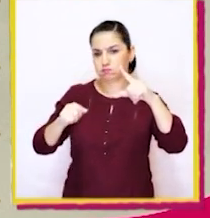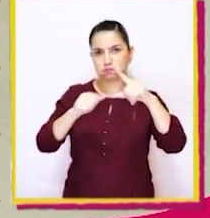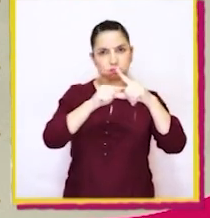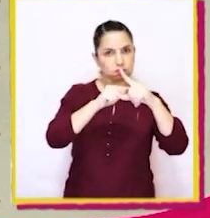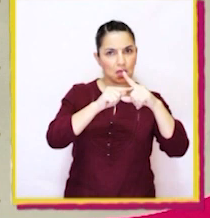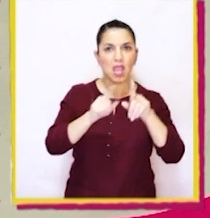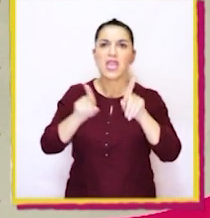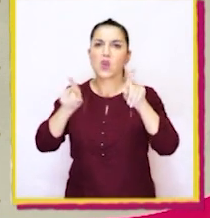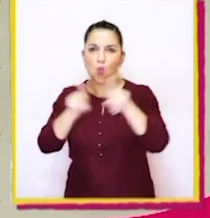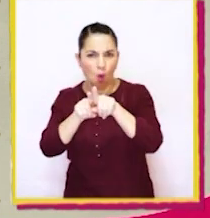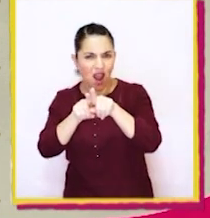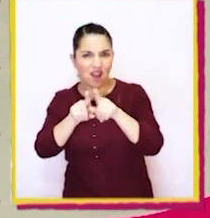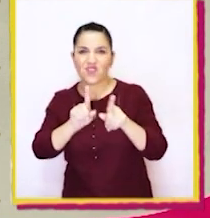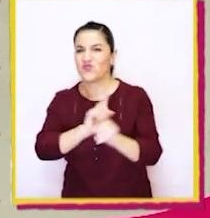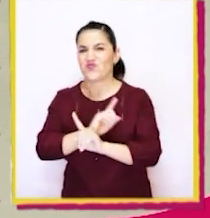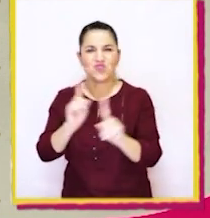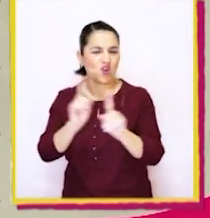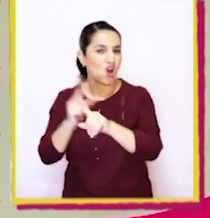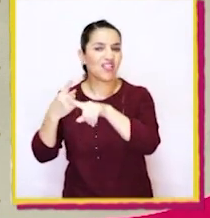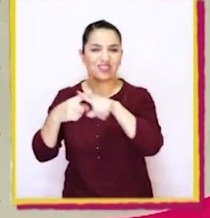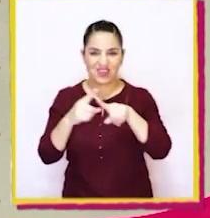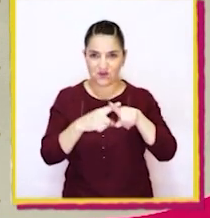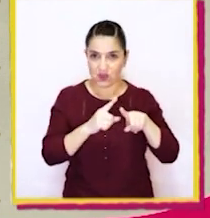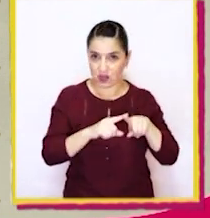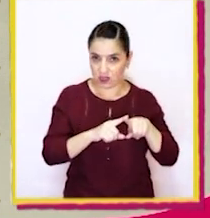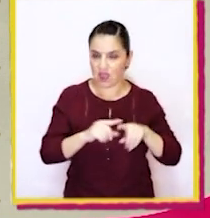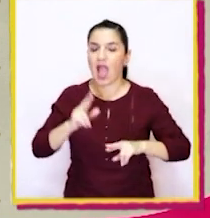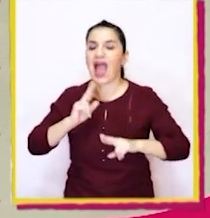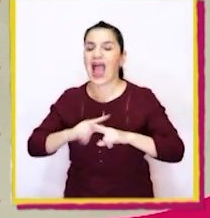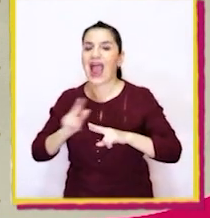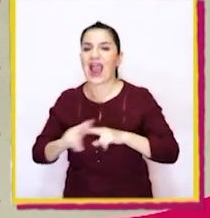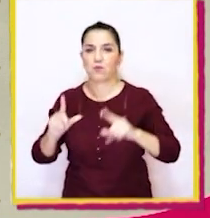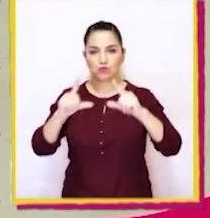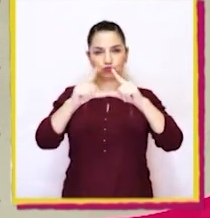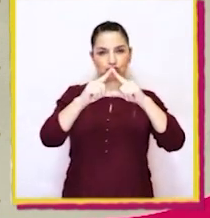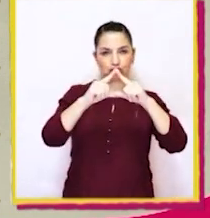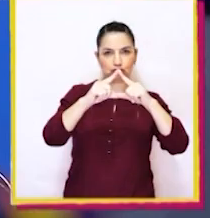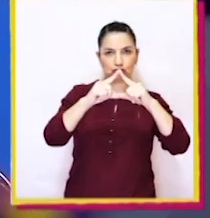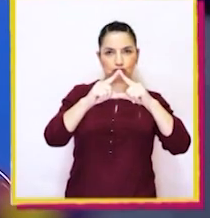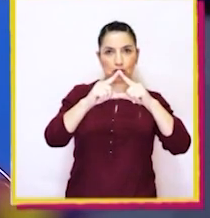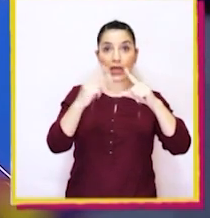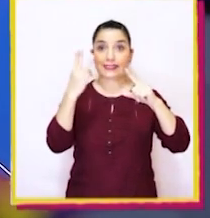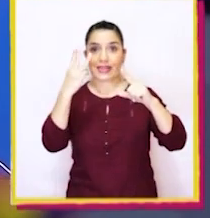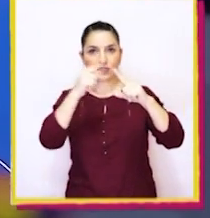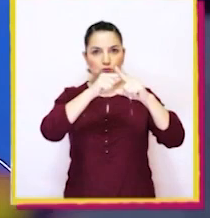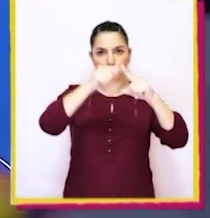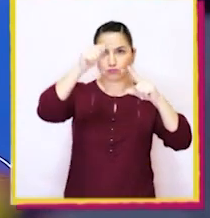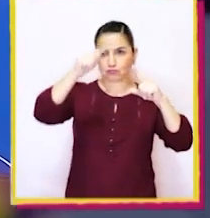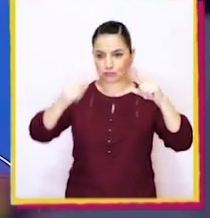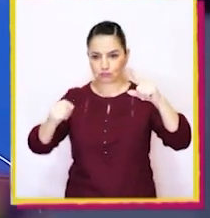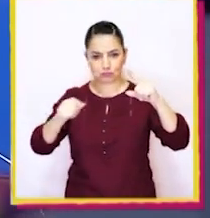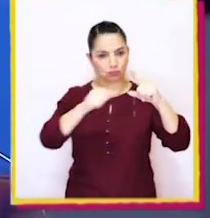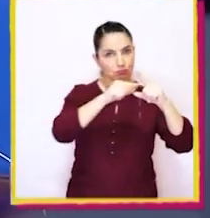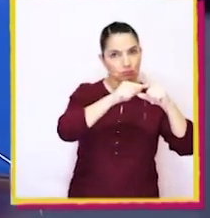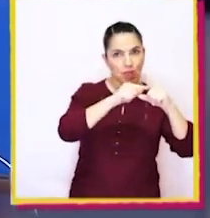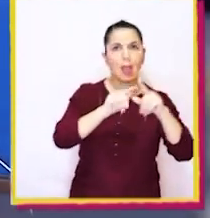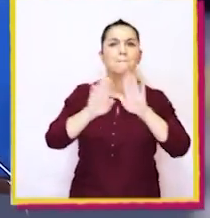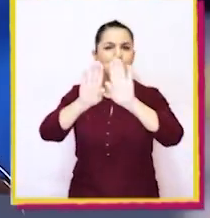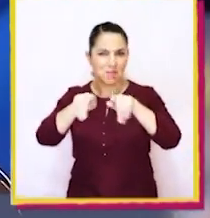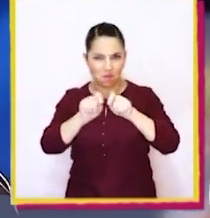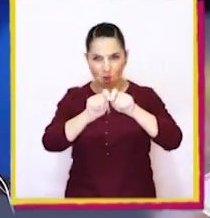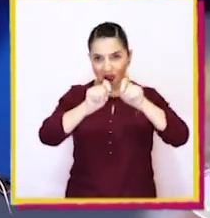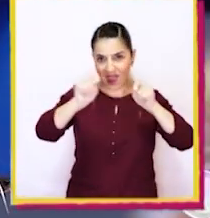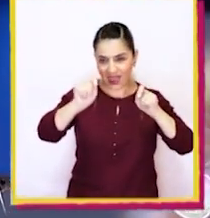no tienen por qué ser todos iguales. A ver, ¿construyamos un triángulo con tres líneas rectas del mismo largo?